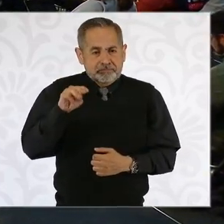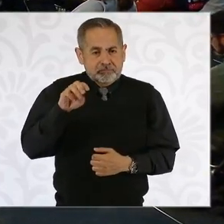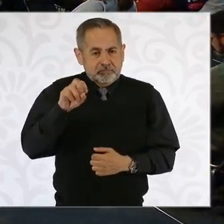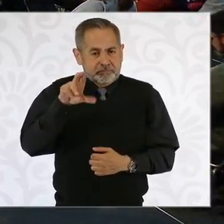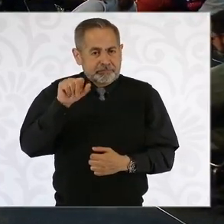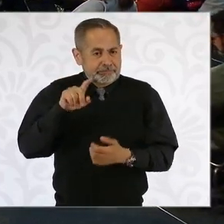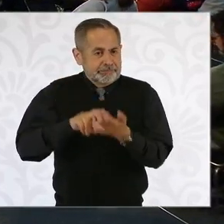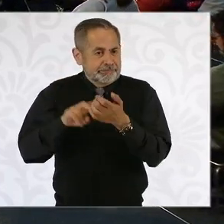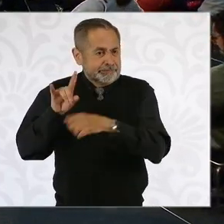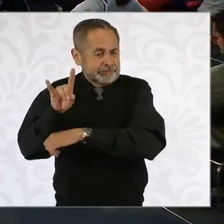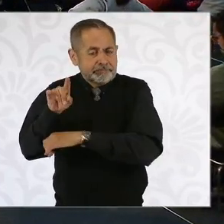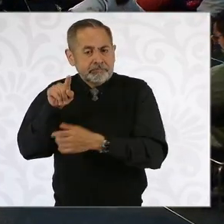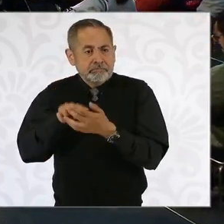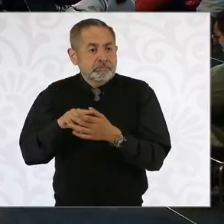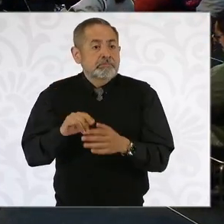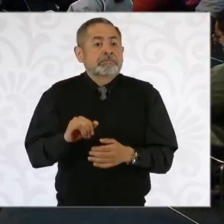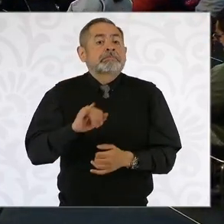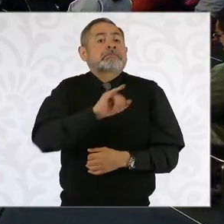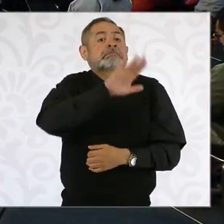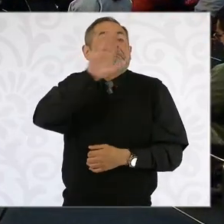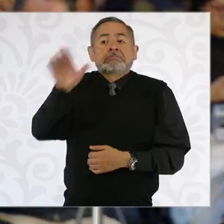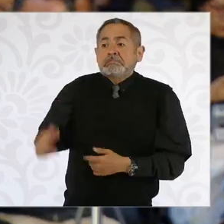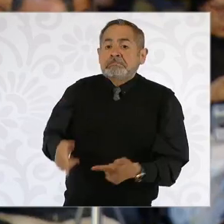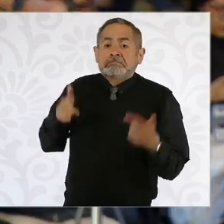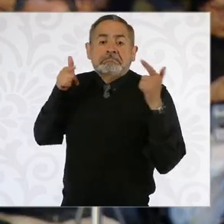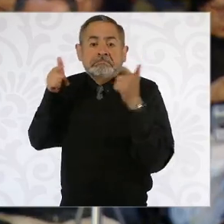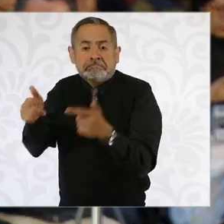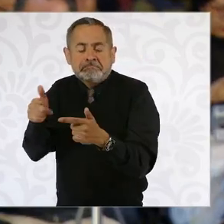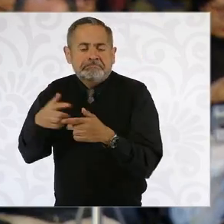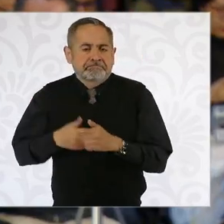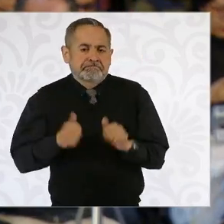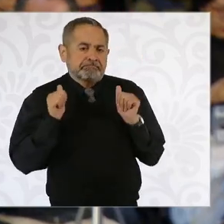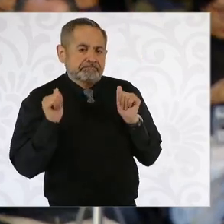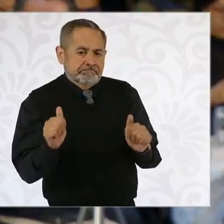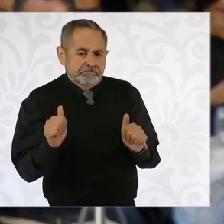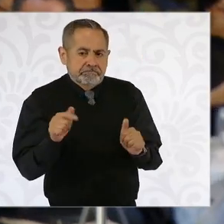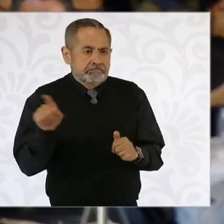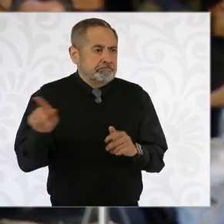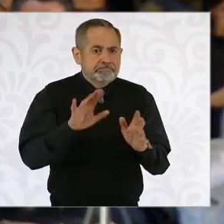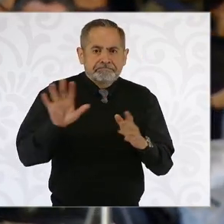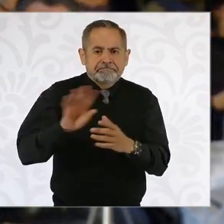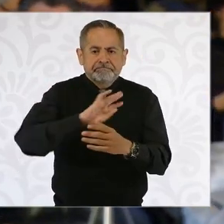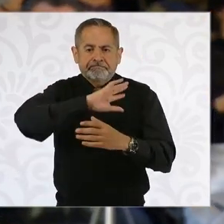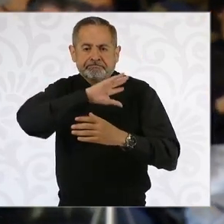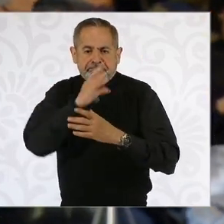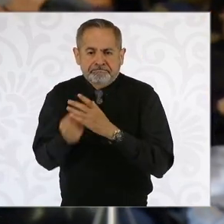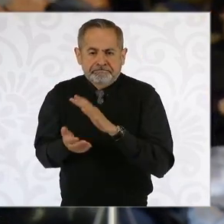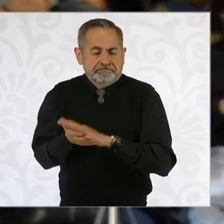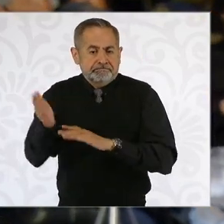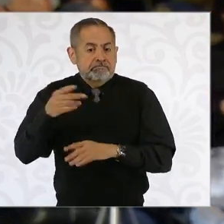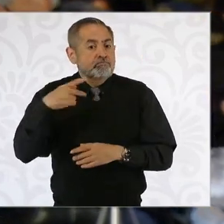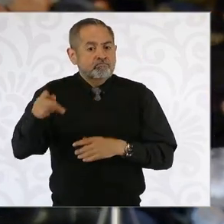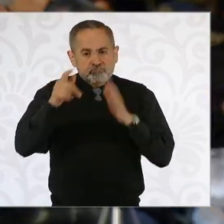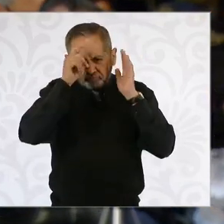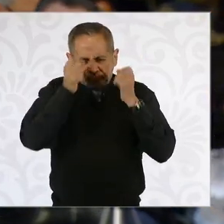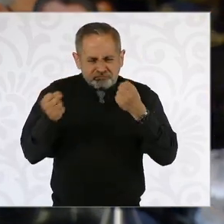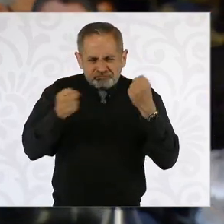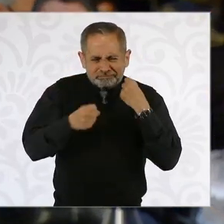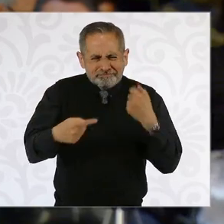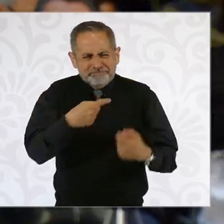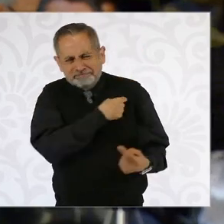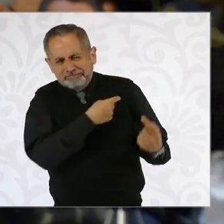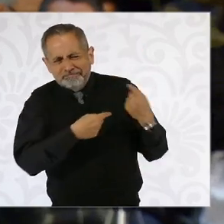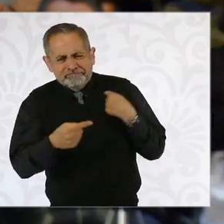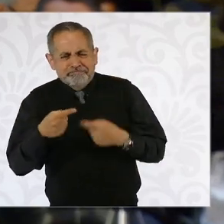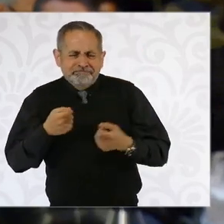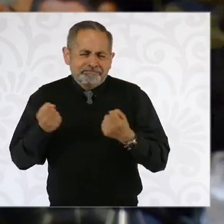un atentado en contra de su vida. Tuvo que huir, incluso su chofer recibió impactos de